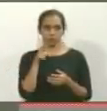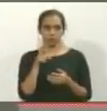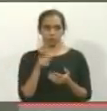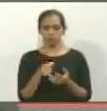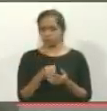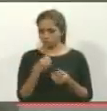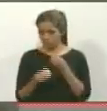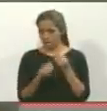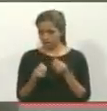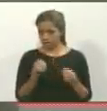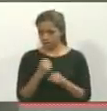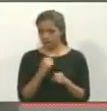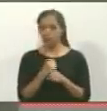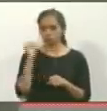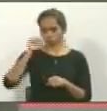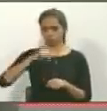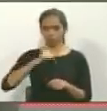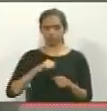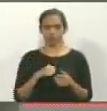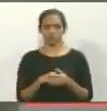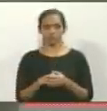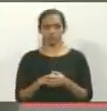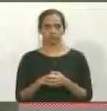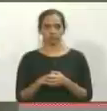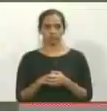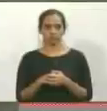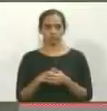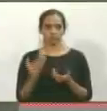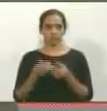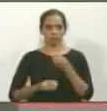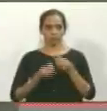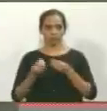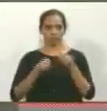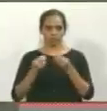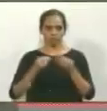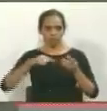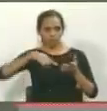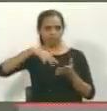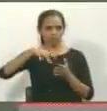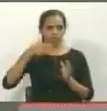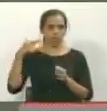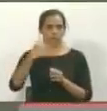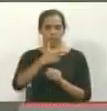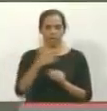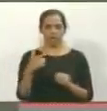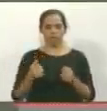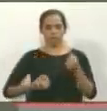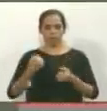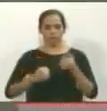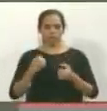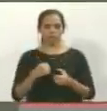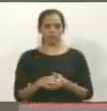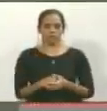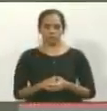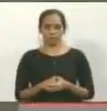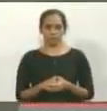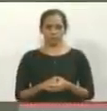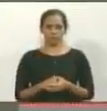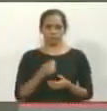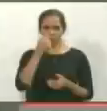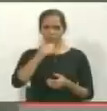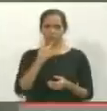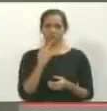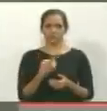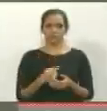le dije que sí. El señor me dijo que lo acompañaba, nos fuimos caminando, se montaba un autobús, unas camionetas. El hombre me dijo